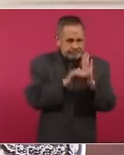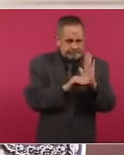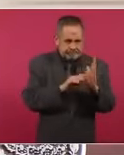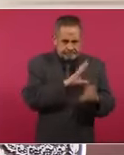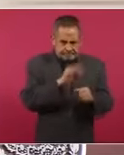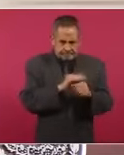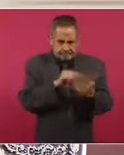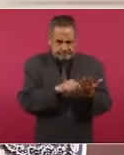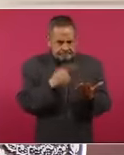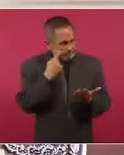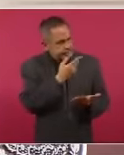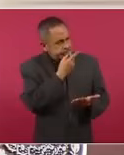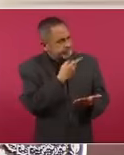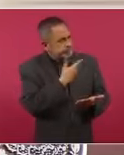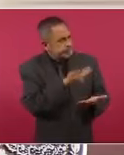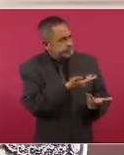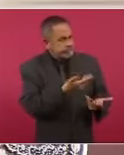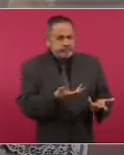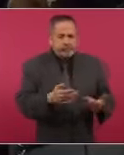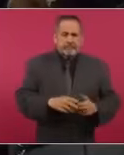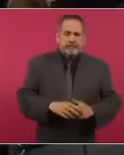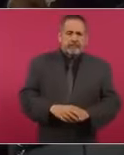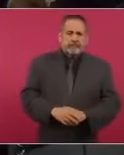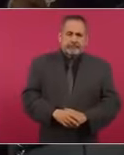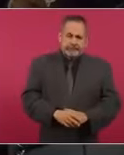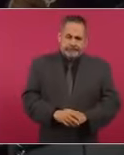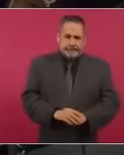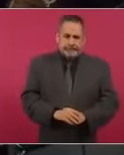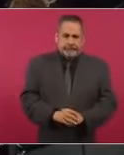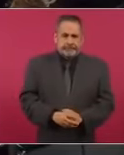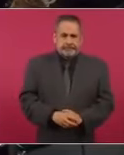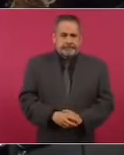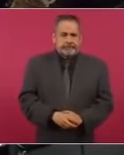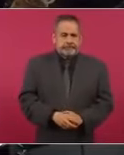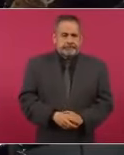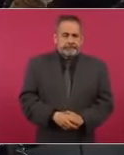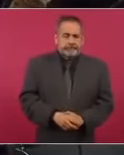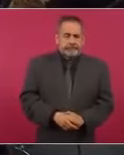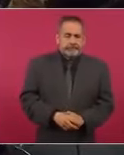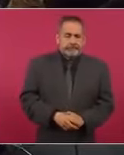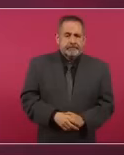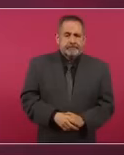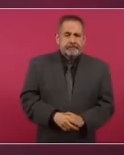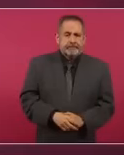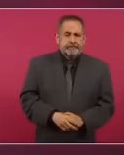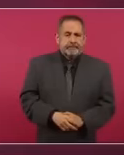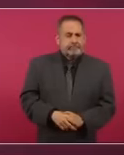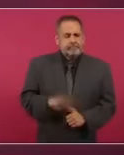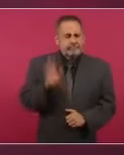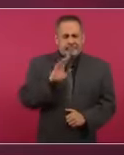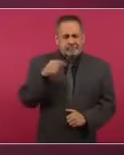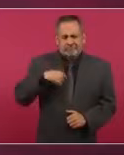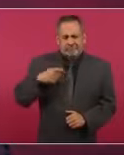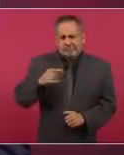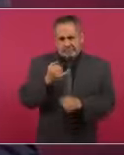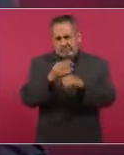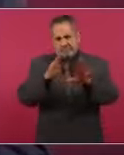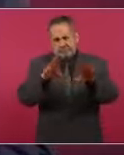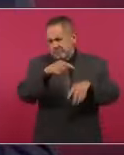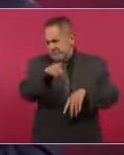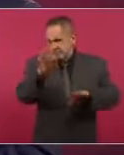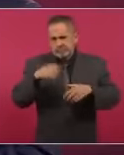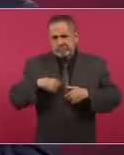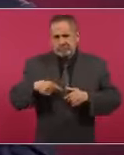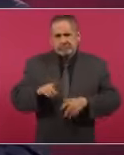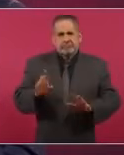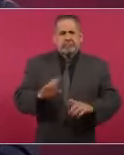¿Se llama el Ejecutivo que me dijo el presidente? ¿O que renuncie? No, que lo informen allá. No,